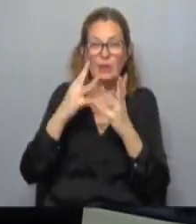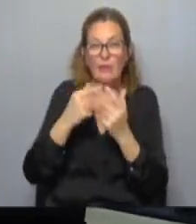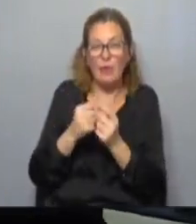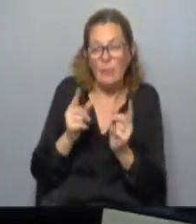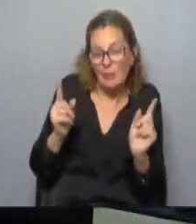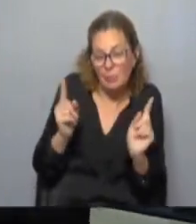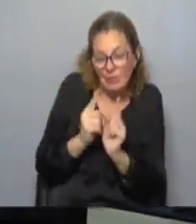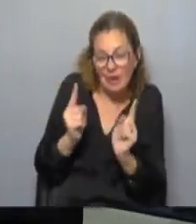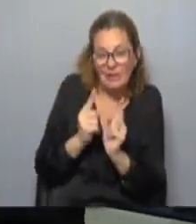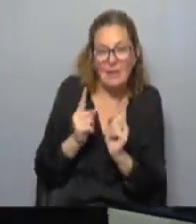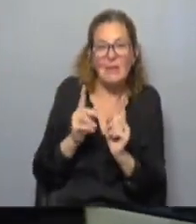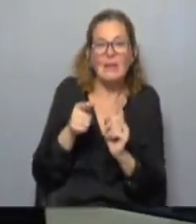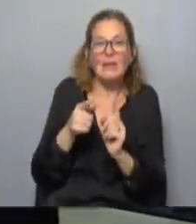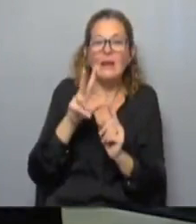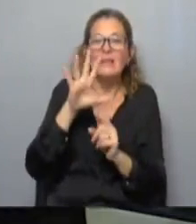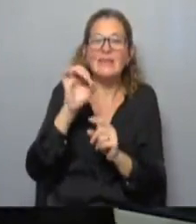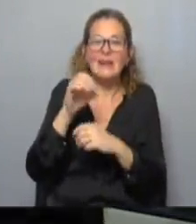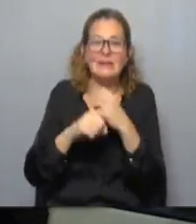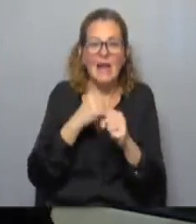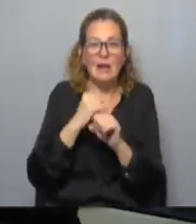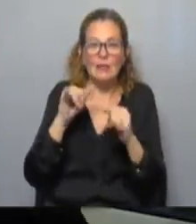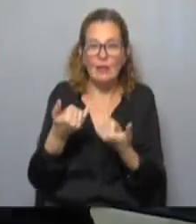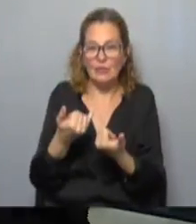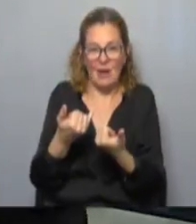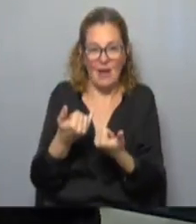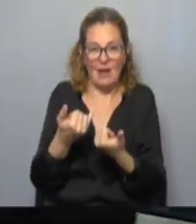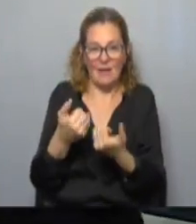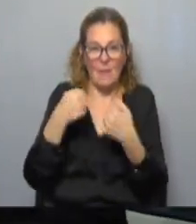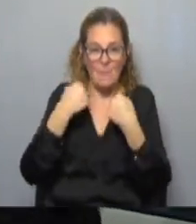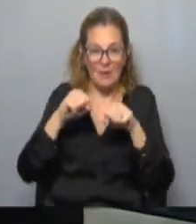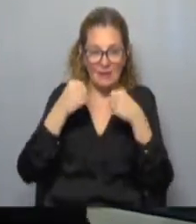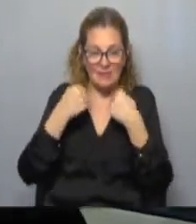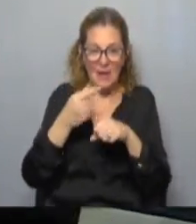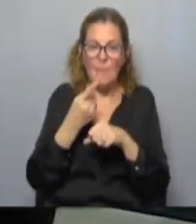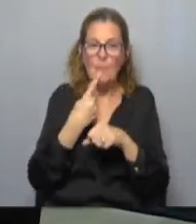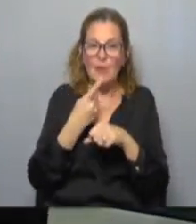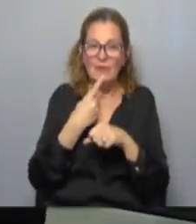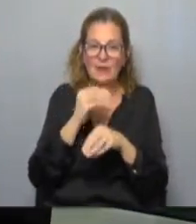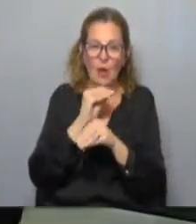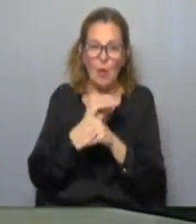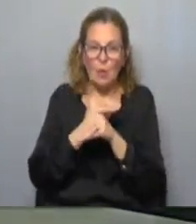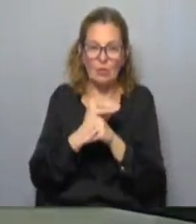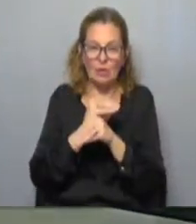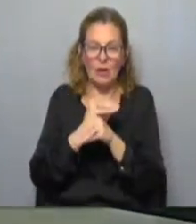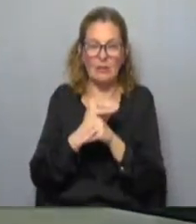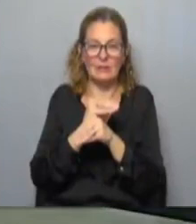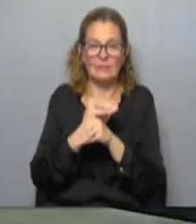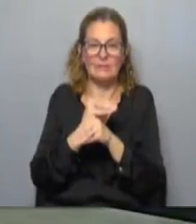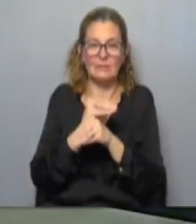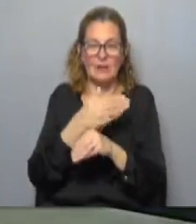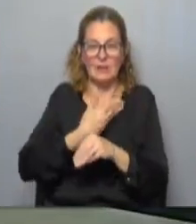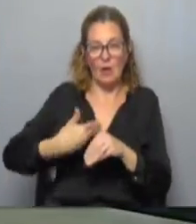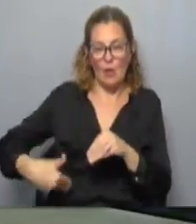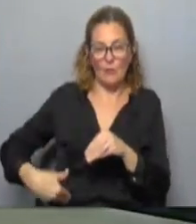síntesis de algo que tiene 30 años en el ejercicio práctico político cultural del